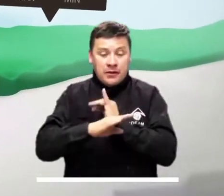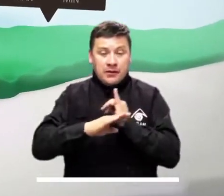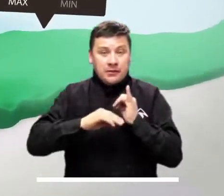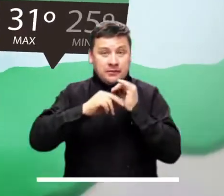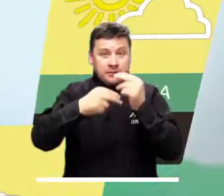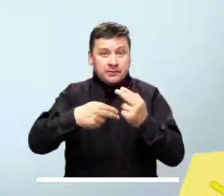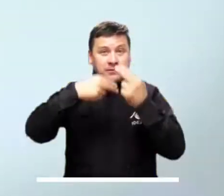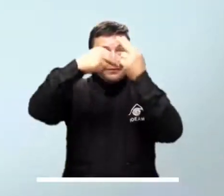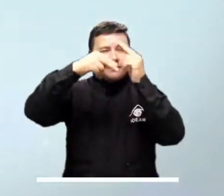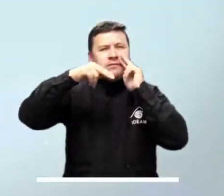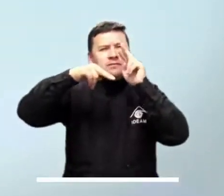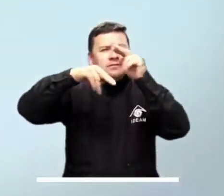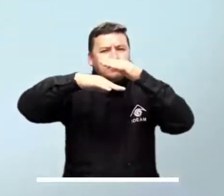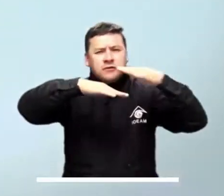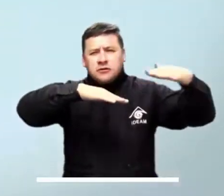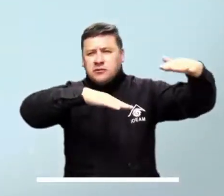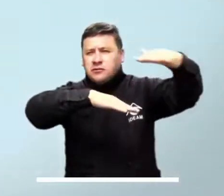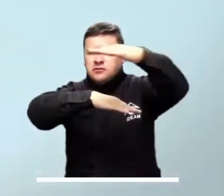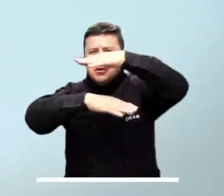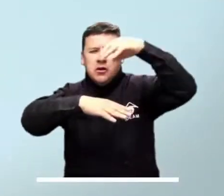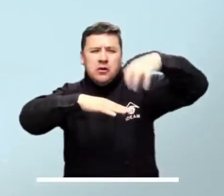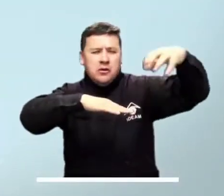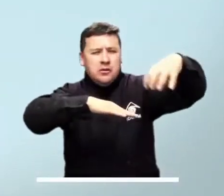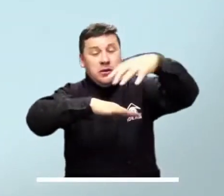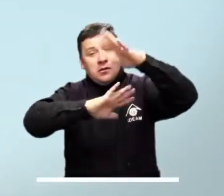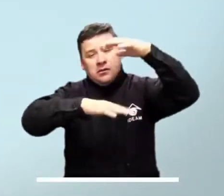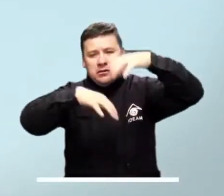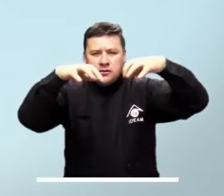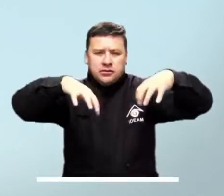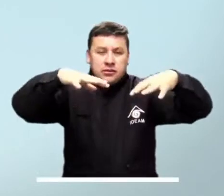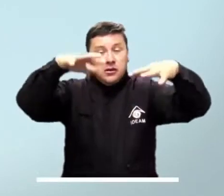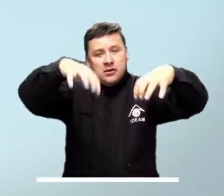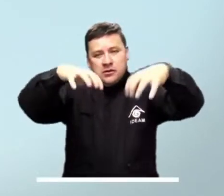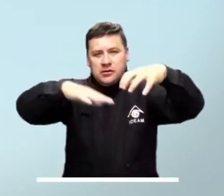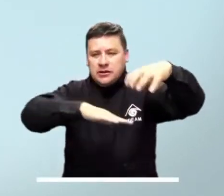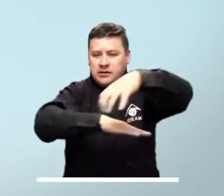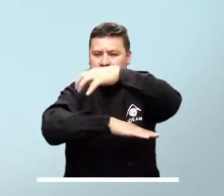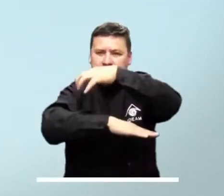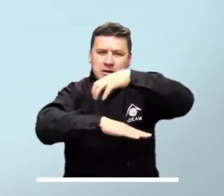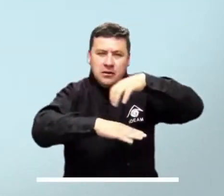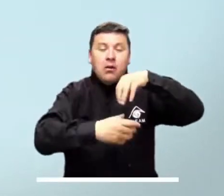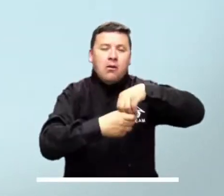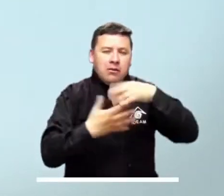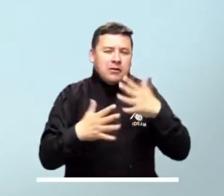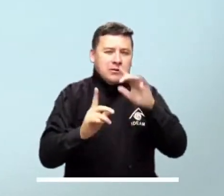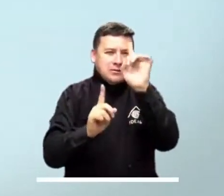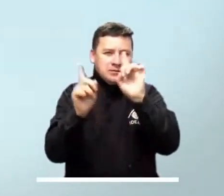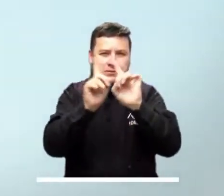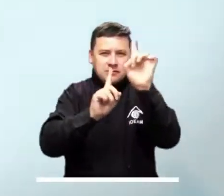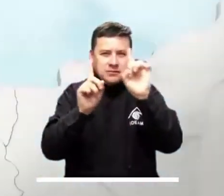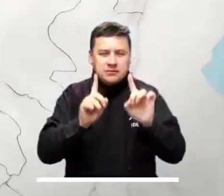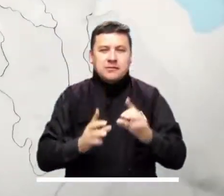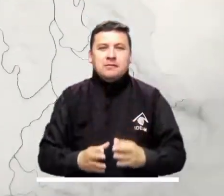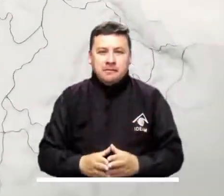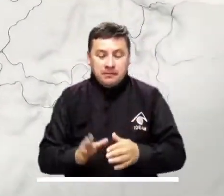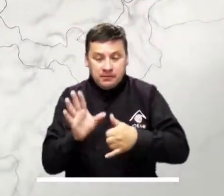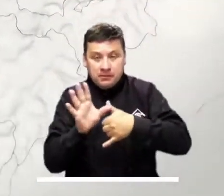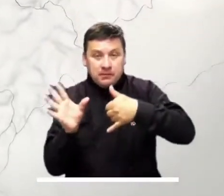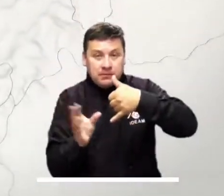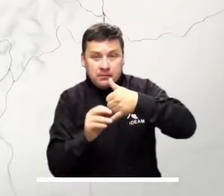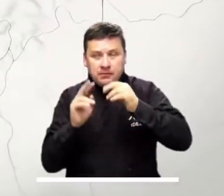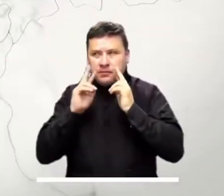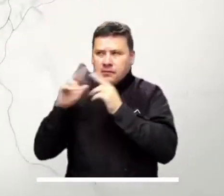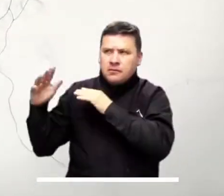En el archipiélago de San Andrés y Providencia habrá cielo cubierto con lluvias esporádicas en diversos sectores y actividad eléctrica